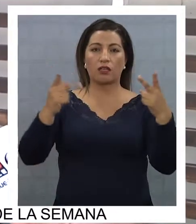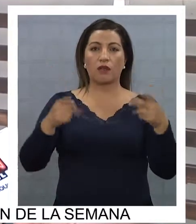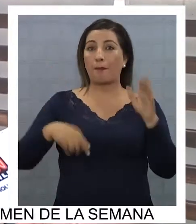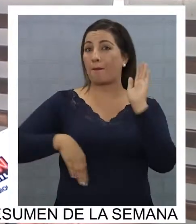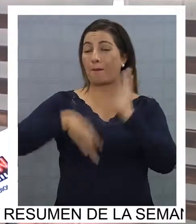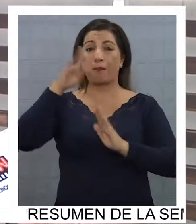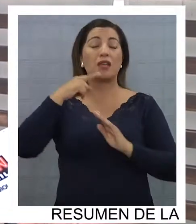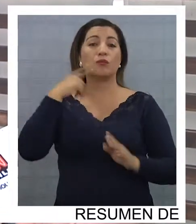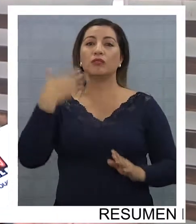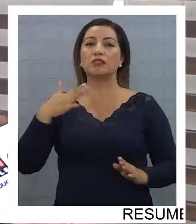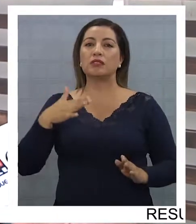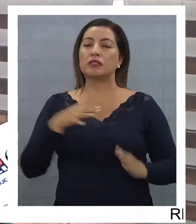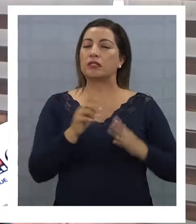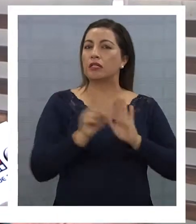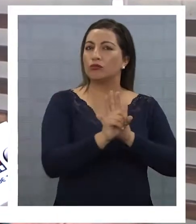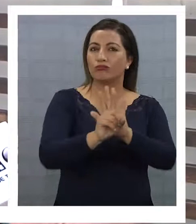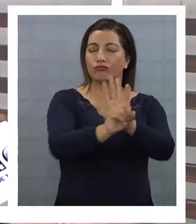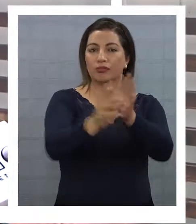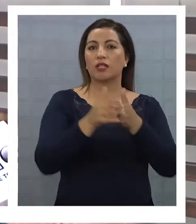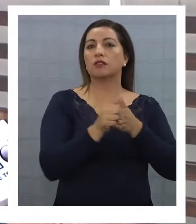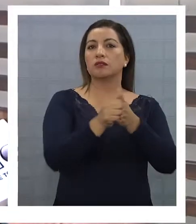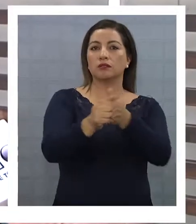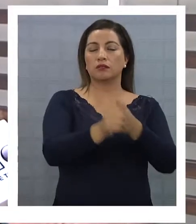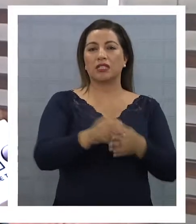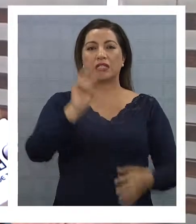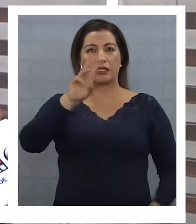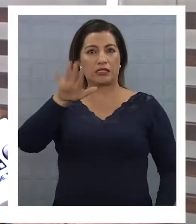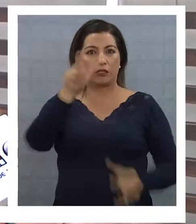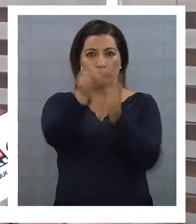aventura, donde concentramos 35 prestadores registrados.